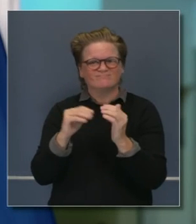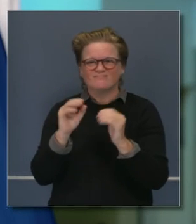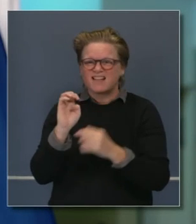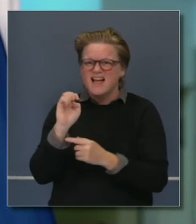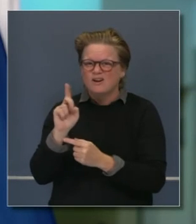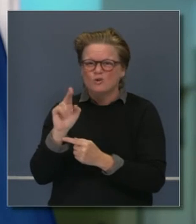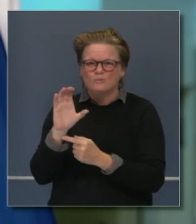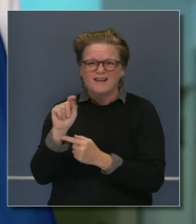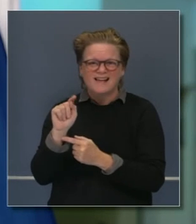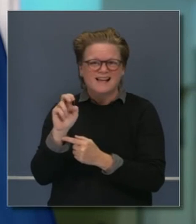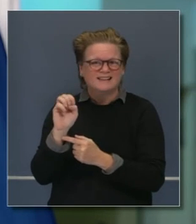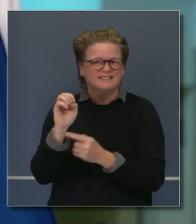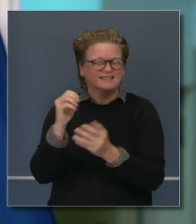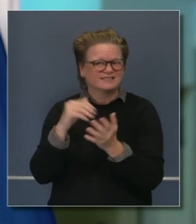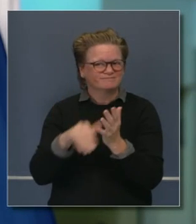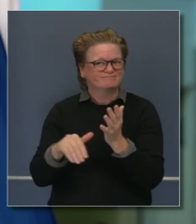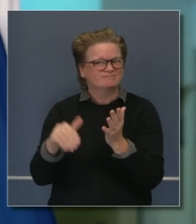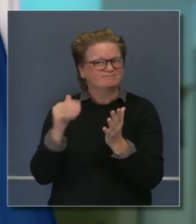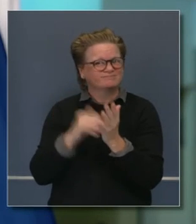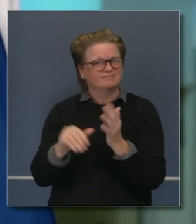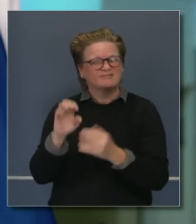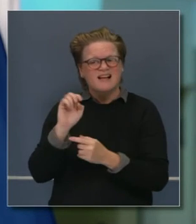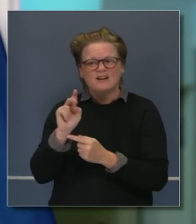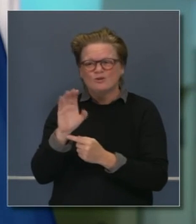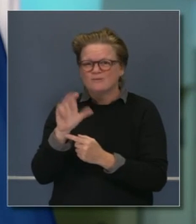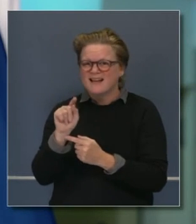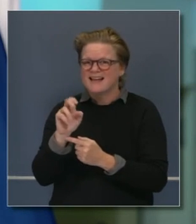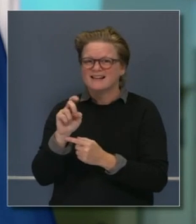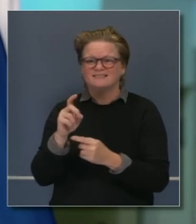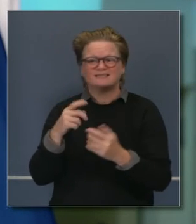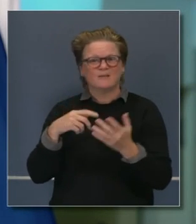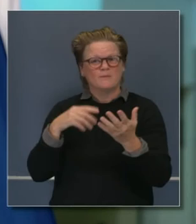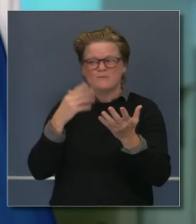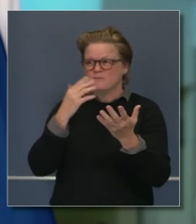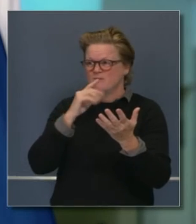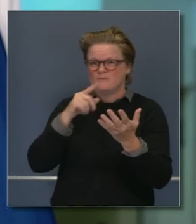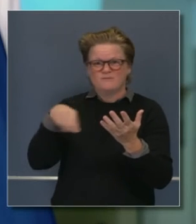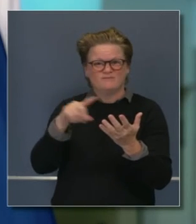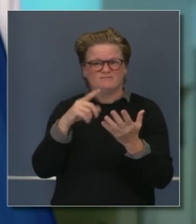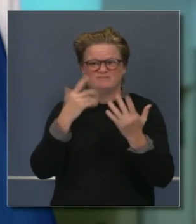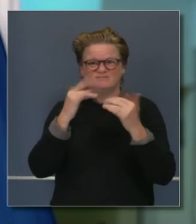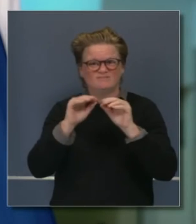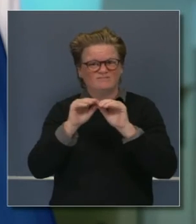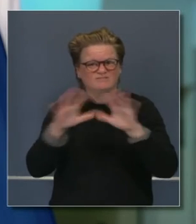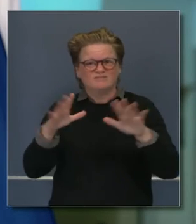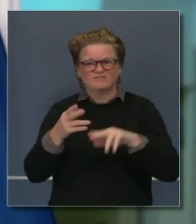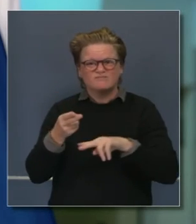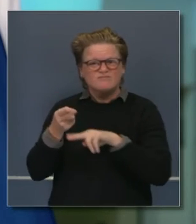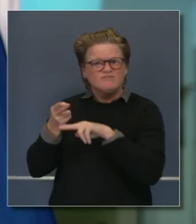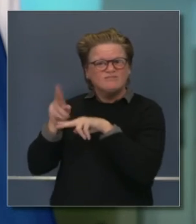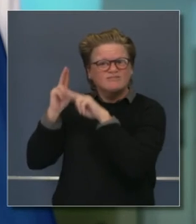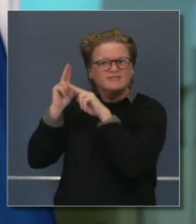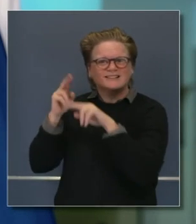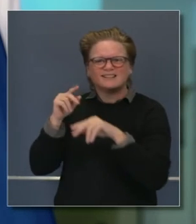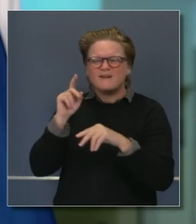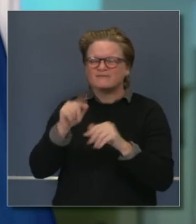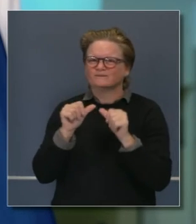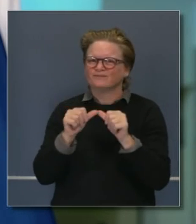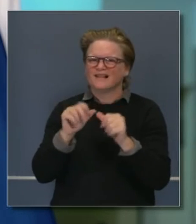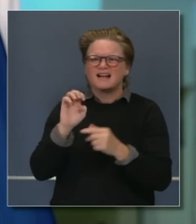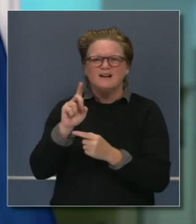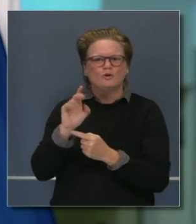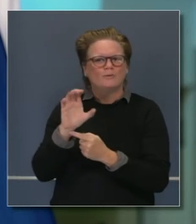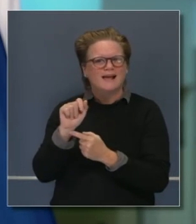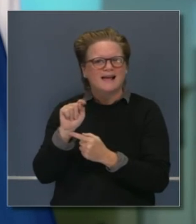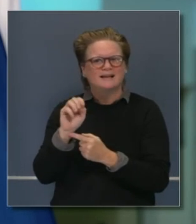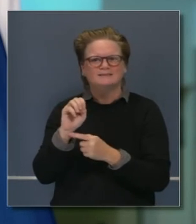que está siendo devuelta en el rastreo de contactos, donde vemos un aumento. Seremos más precisos,